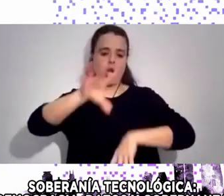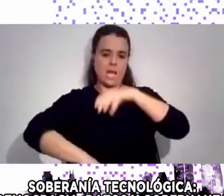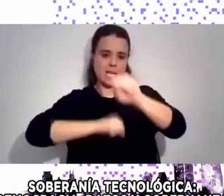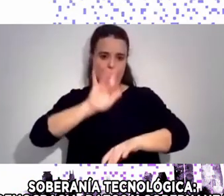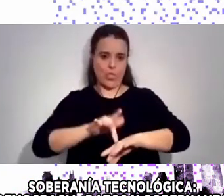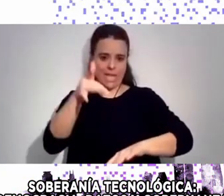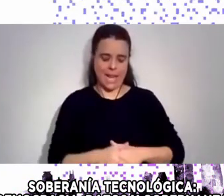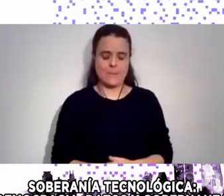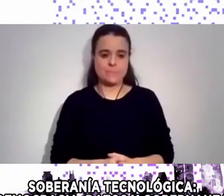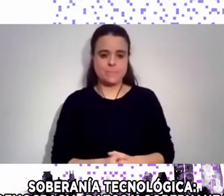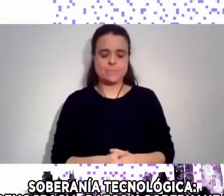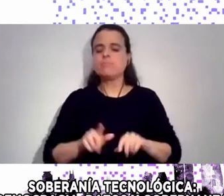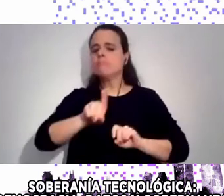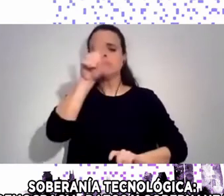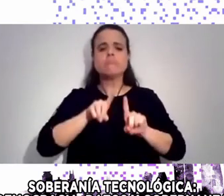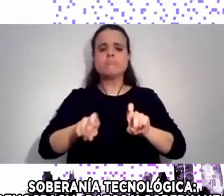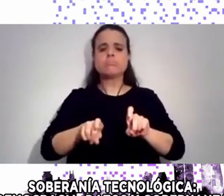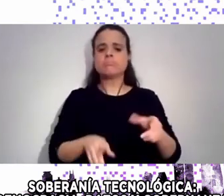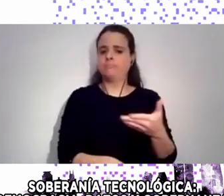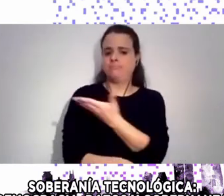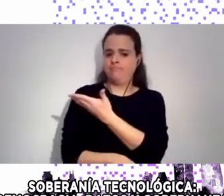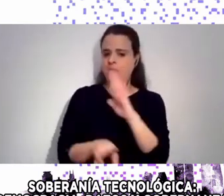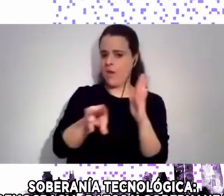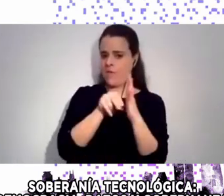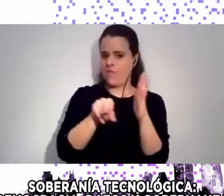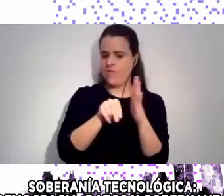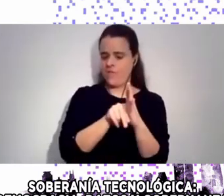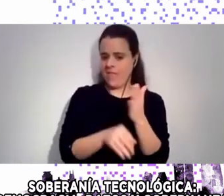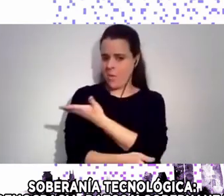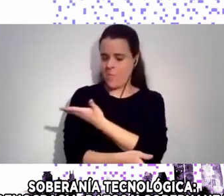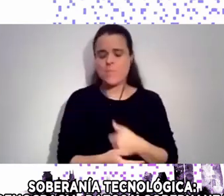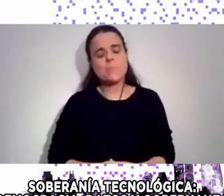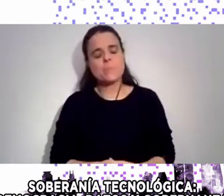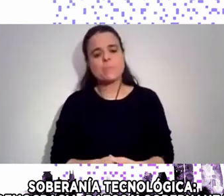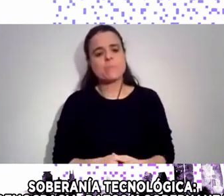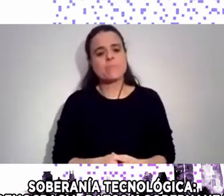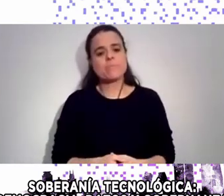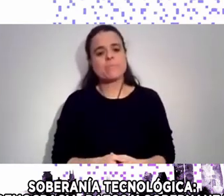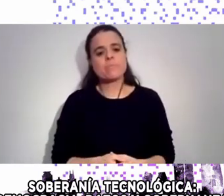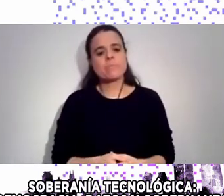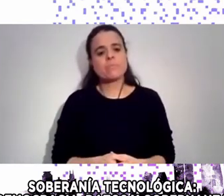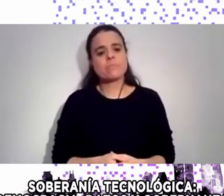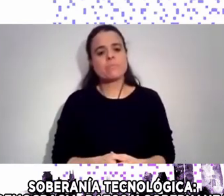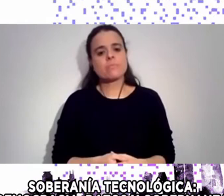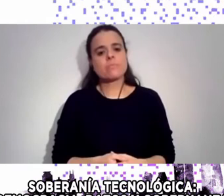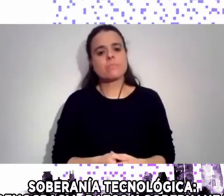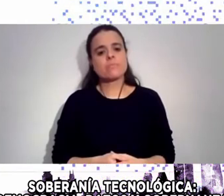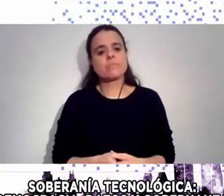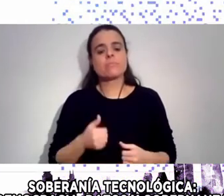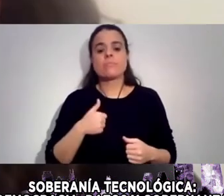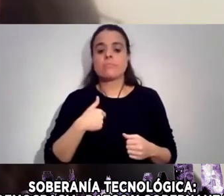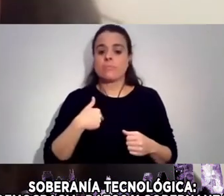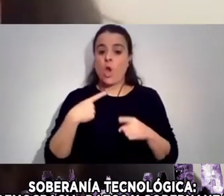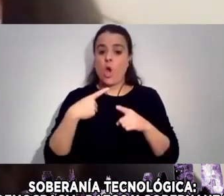Y la pregunta empieza con este video que les voy a poner ahora. Solo voy a volver a compartir la pantalla